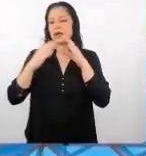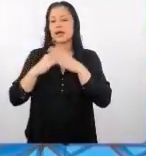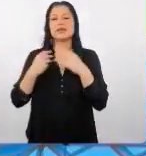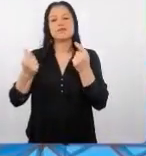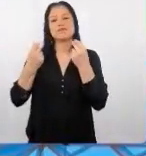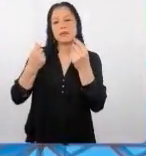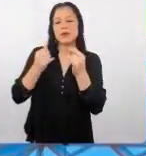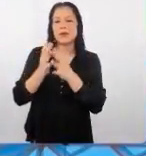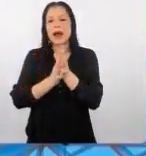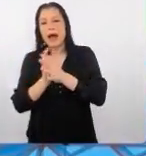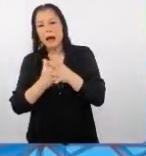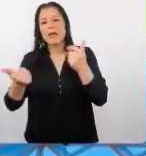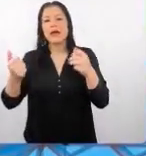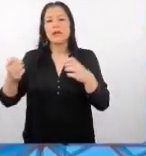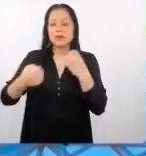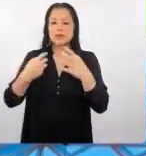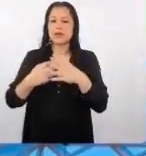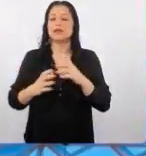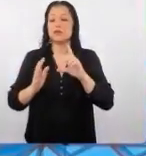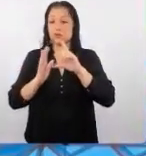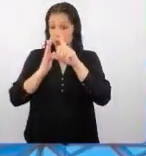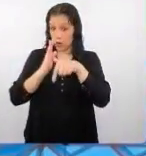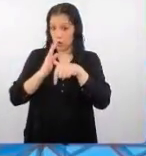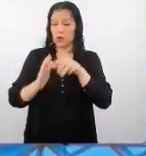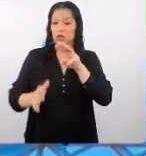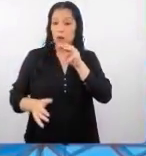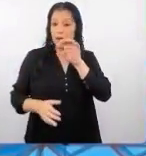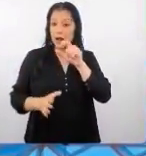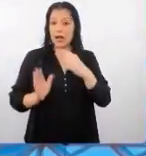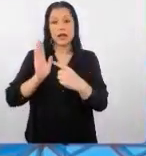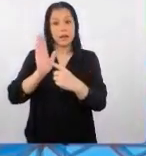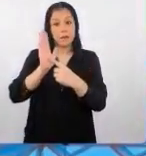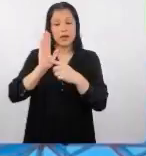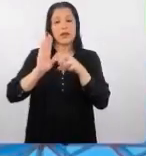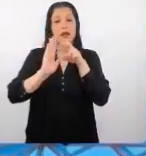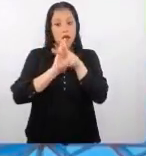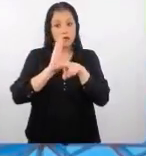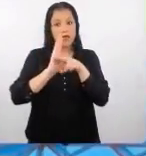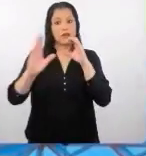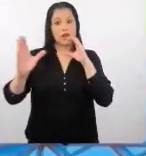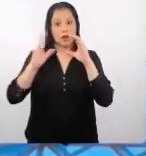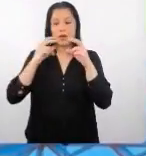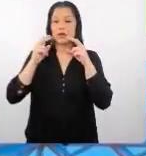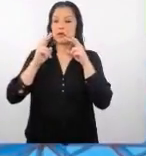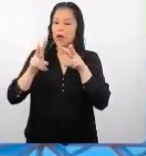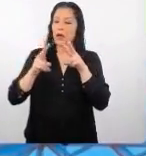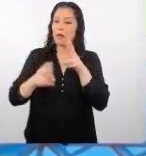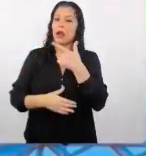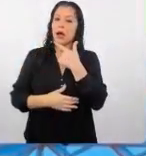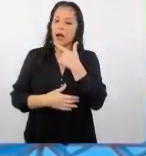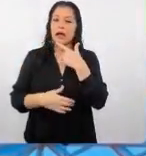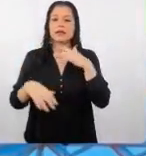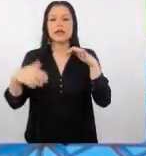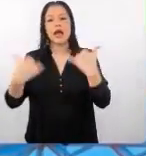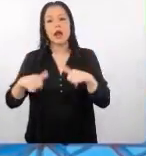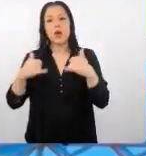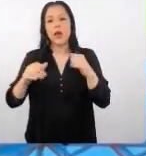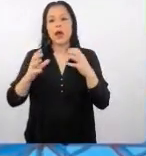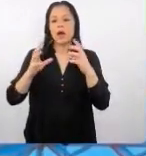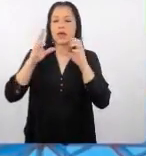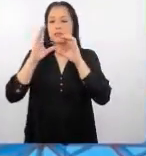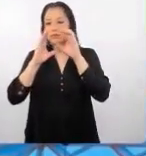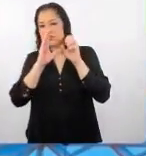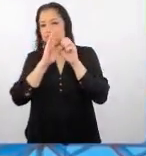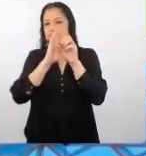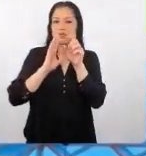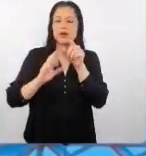dinámica más adelante cuando Magali les muestre un poco los videos y la comunicación van a ver incluso hasta el juego de cámaras que